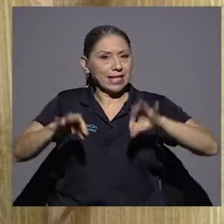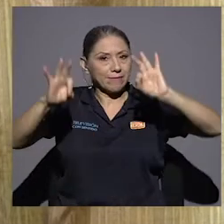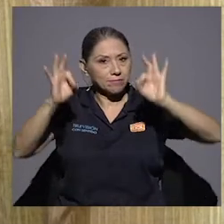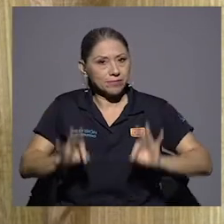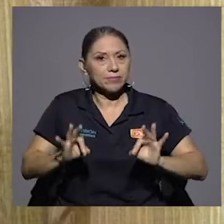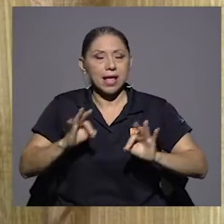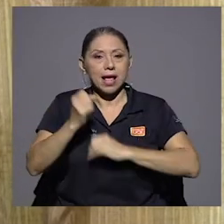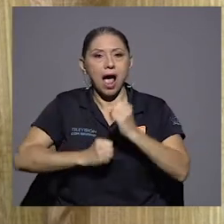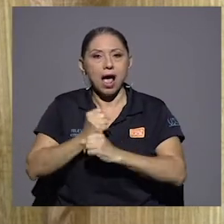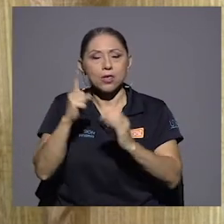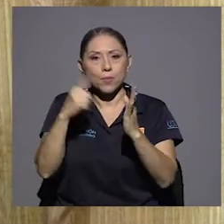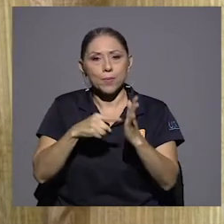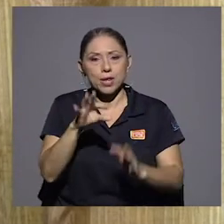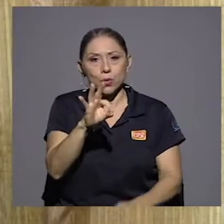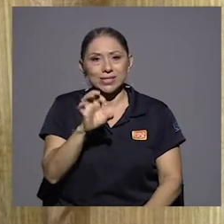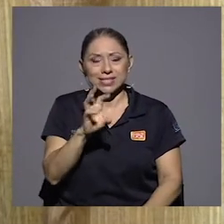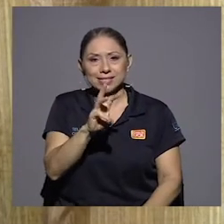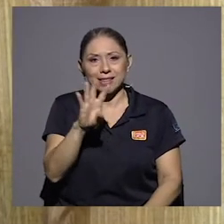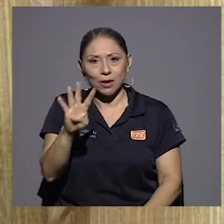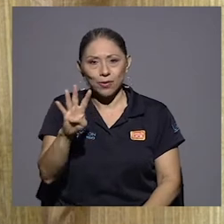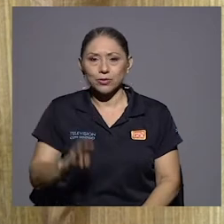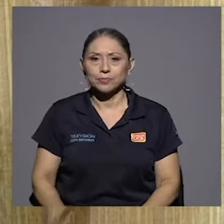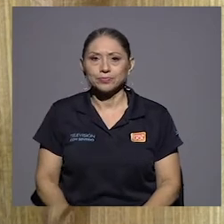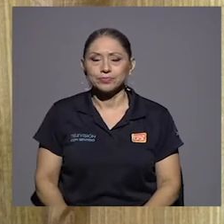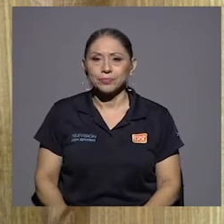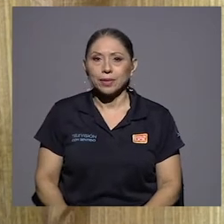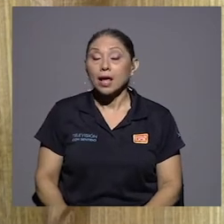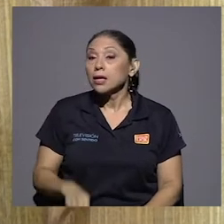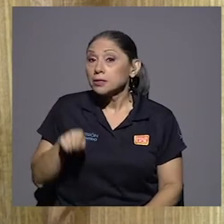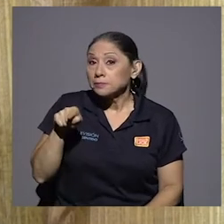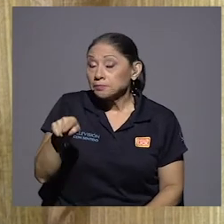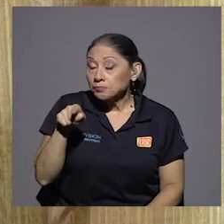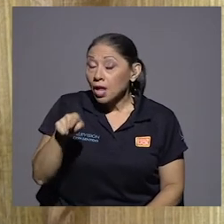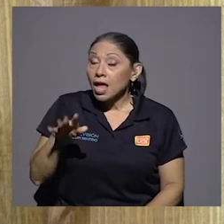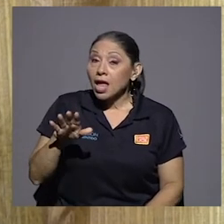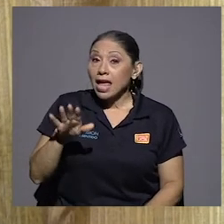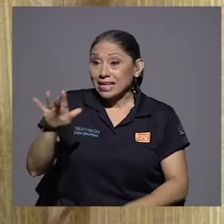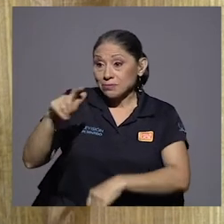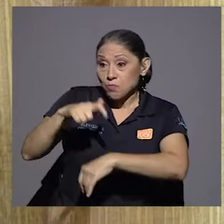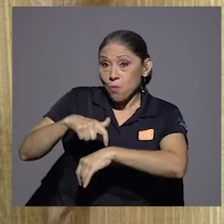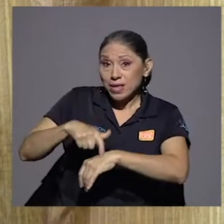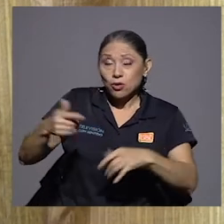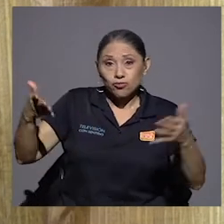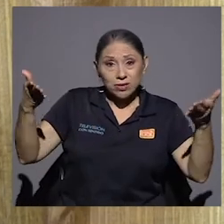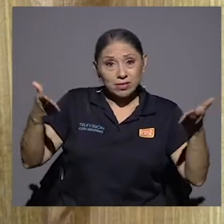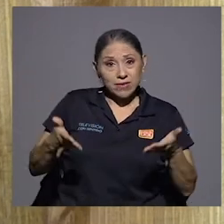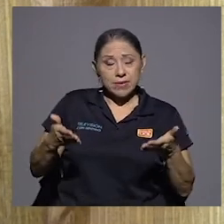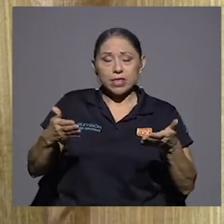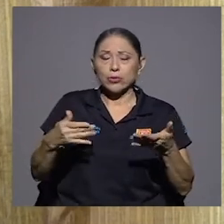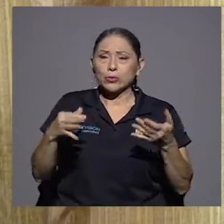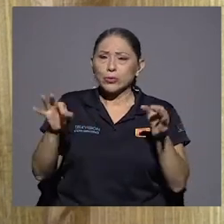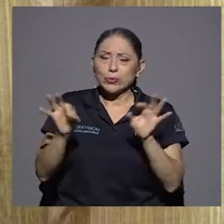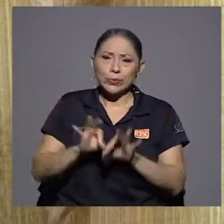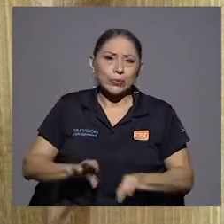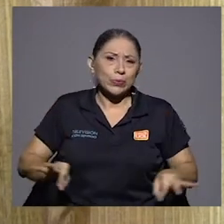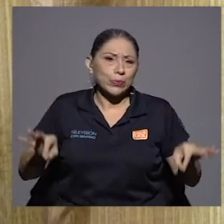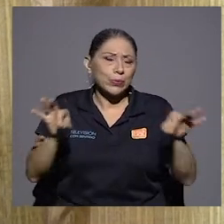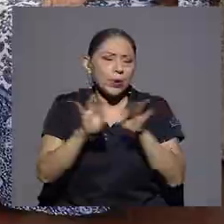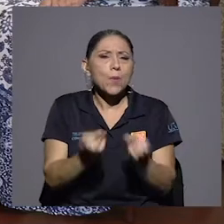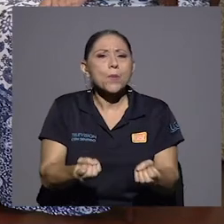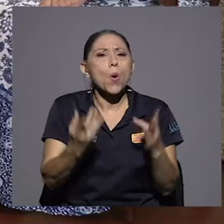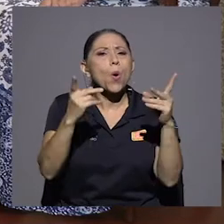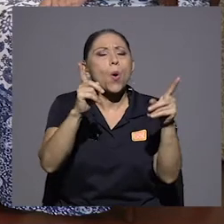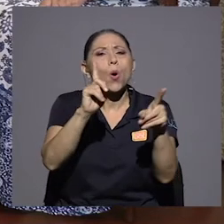Ese recimiento es algo que es digno de rescatar, y hay muchas y diferentes escenas